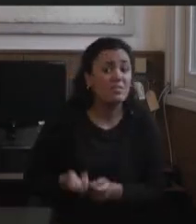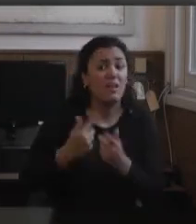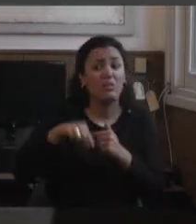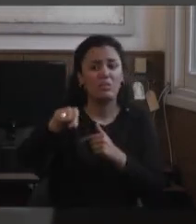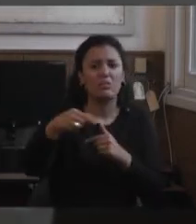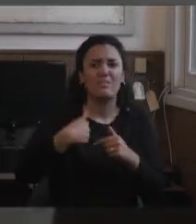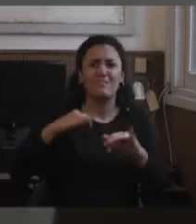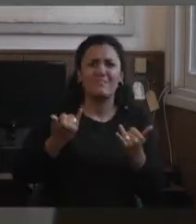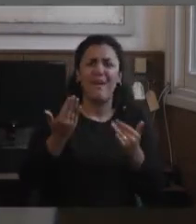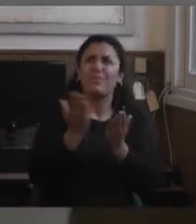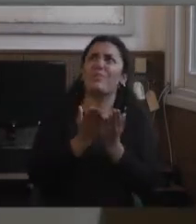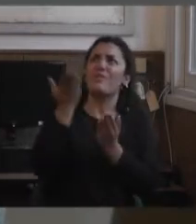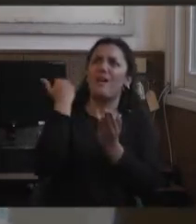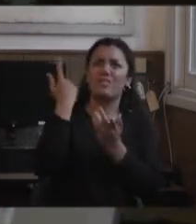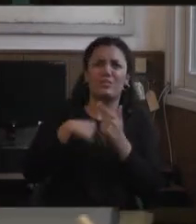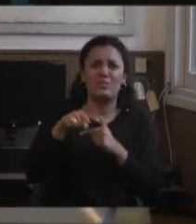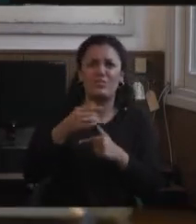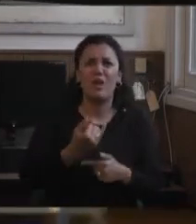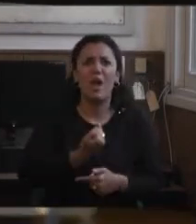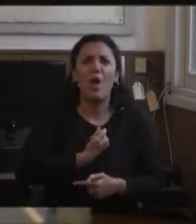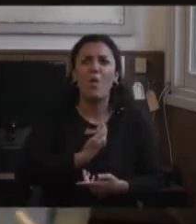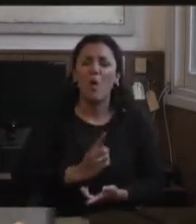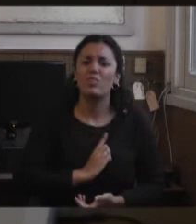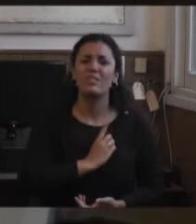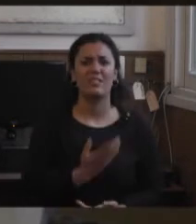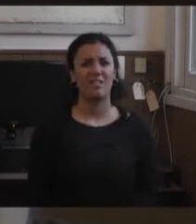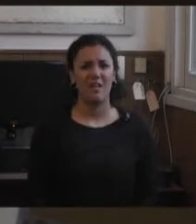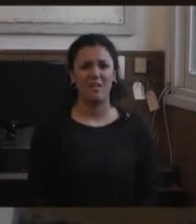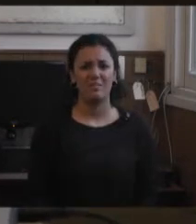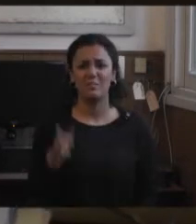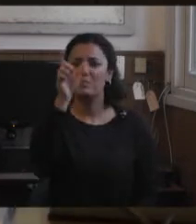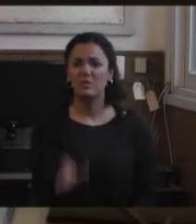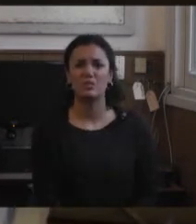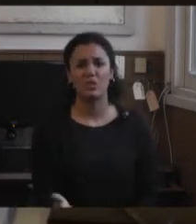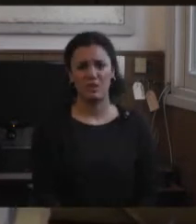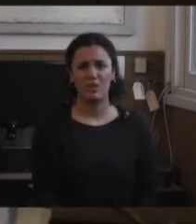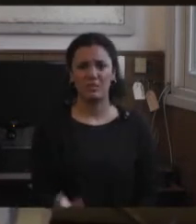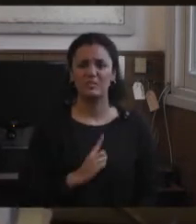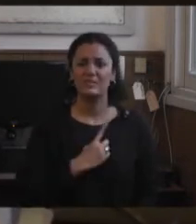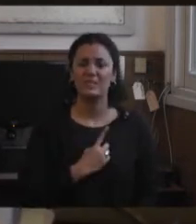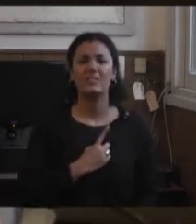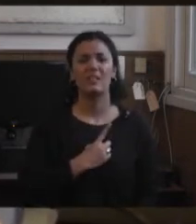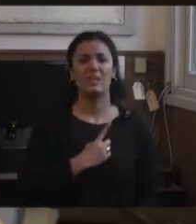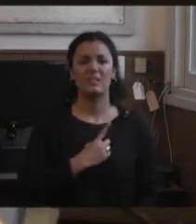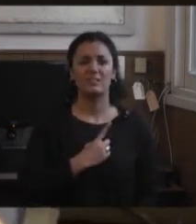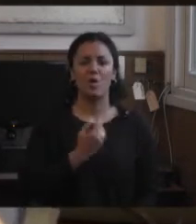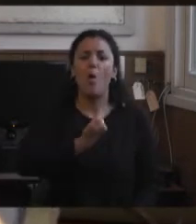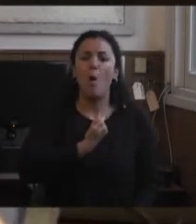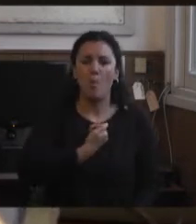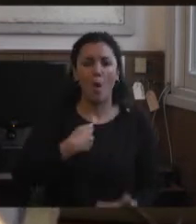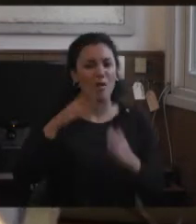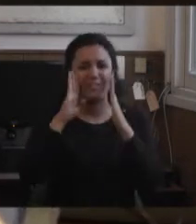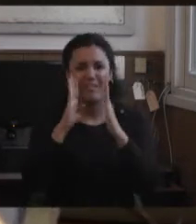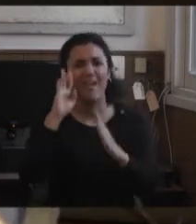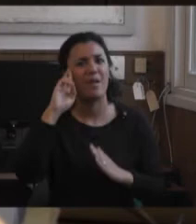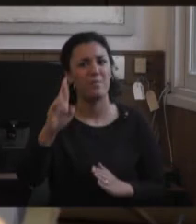yo tendría que pensar en una palabra y pondría la dignidad donde está, ¿no? Cómo se juega la dignidad como sujeto. Si pensamos del modelo